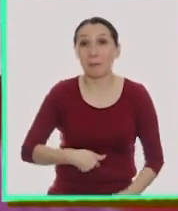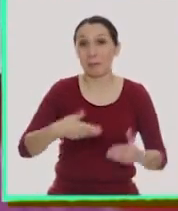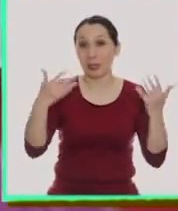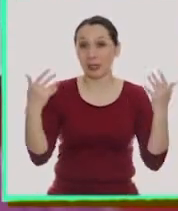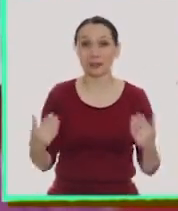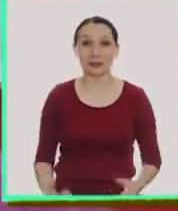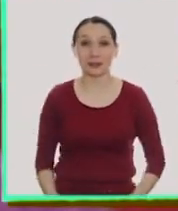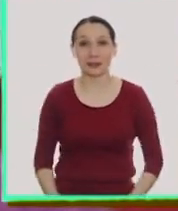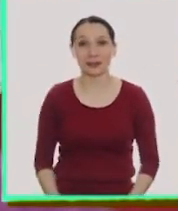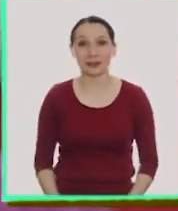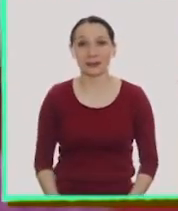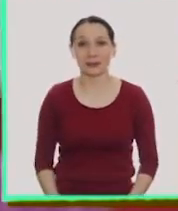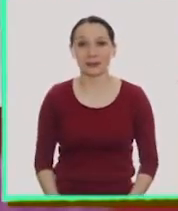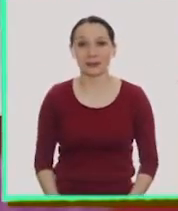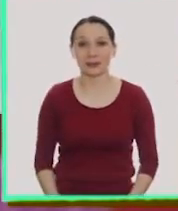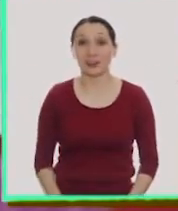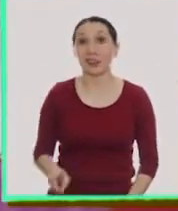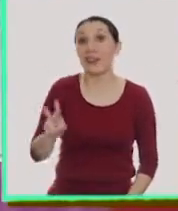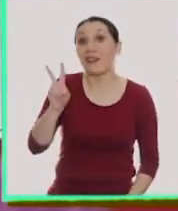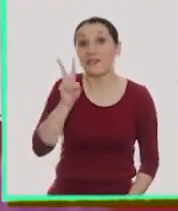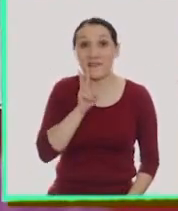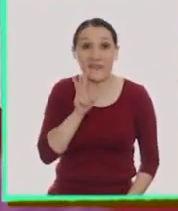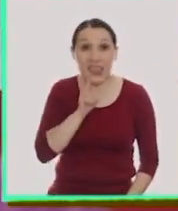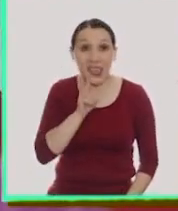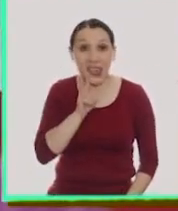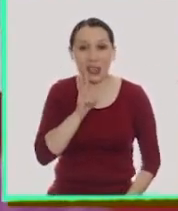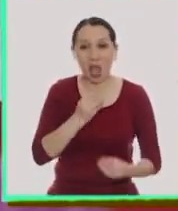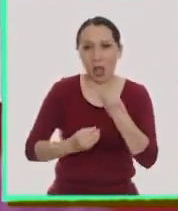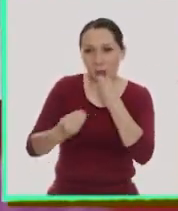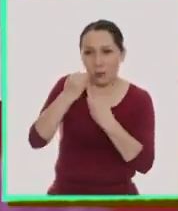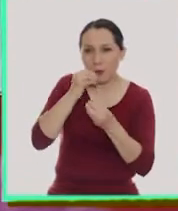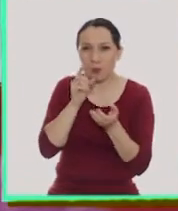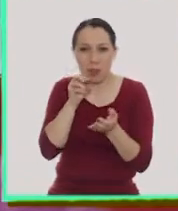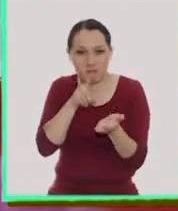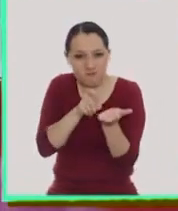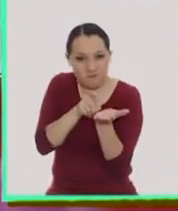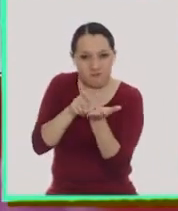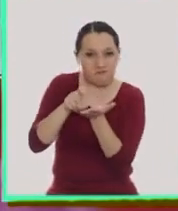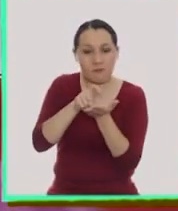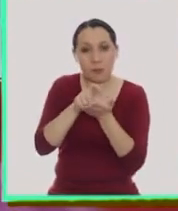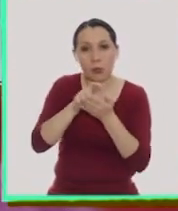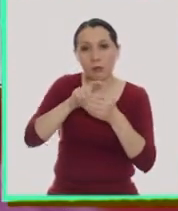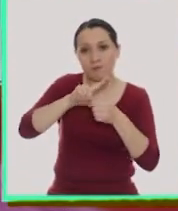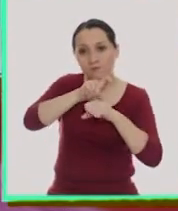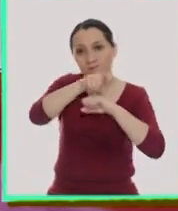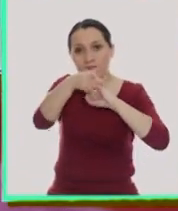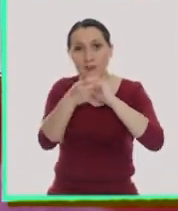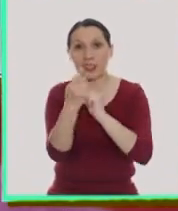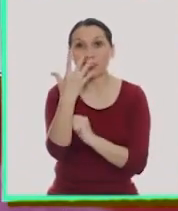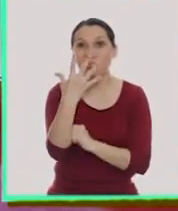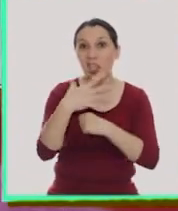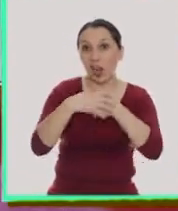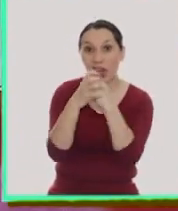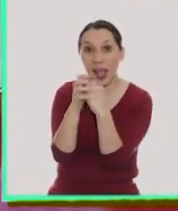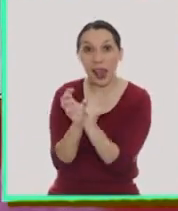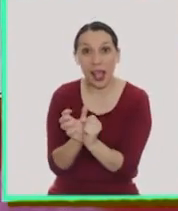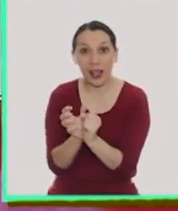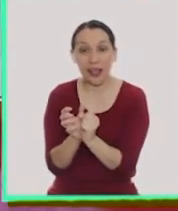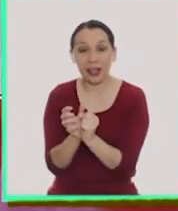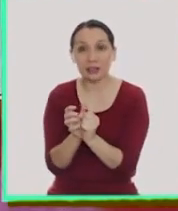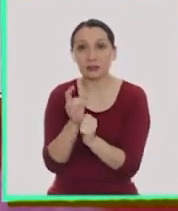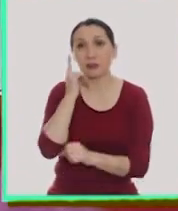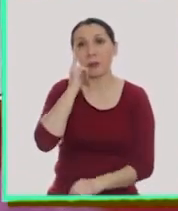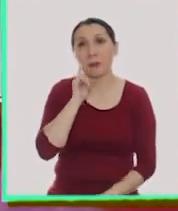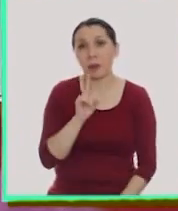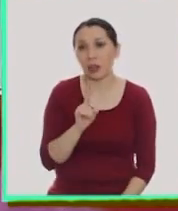hambre. El viernes comió y comió y atravesó cinco naranjas.